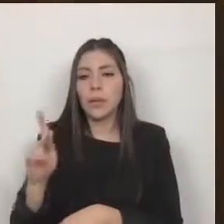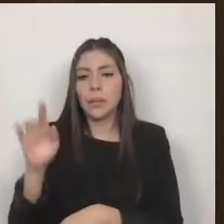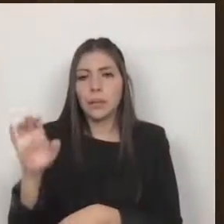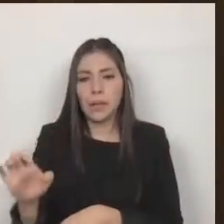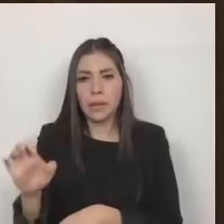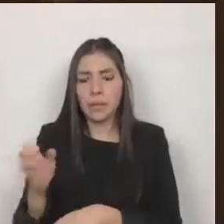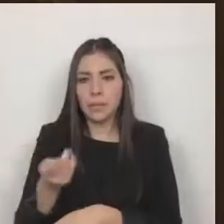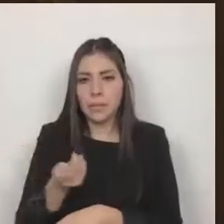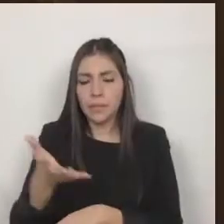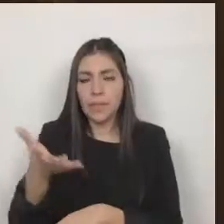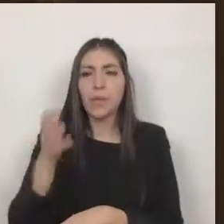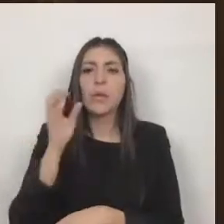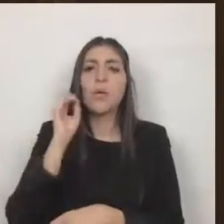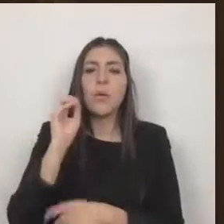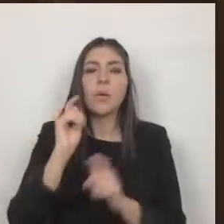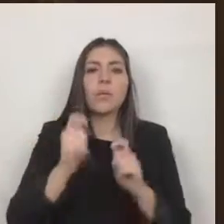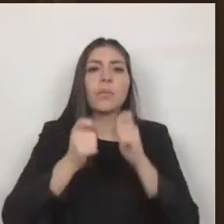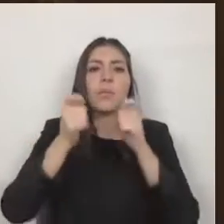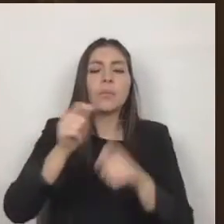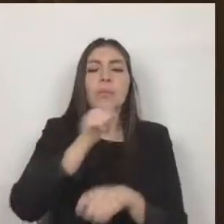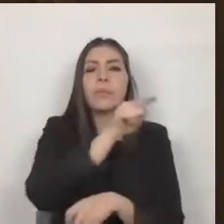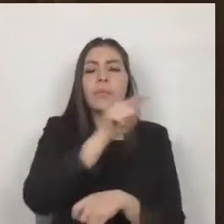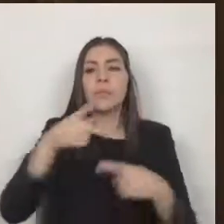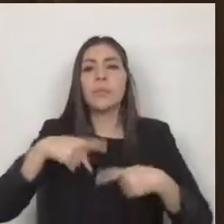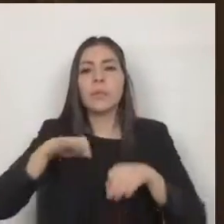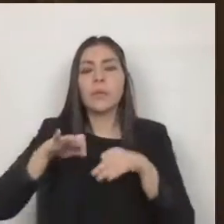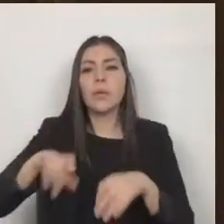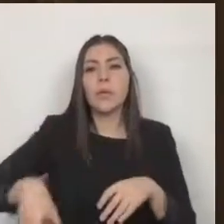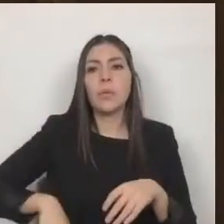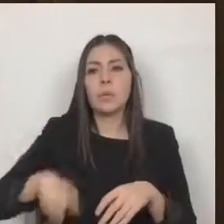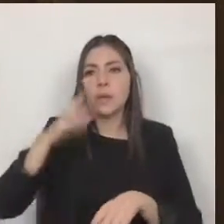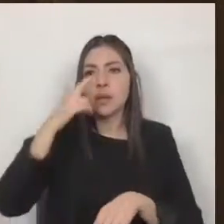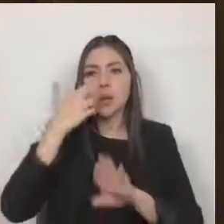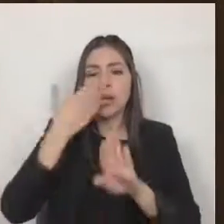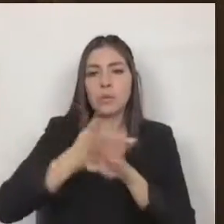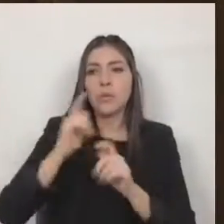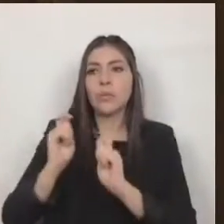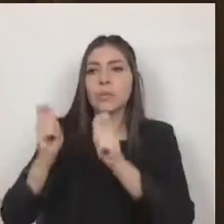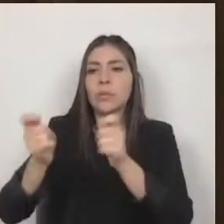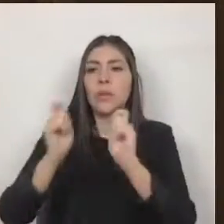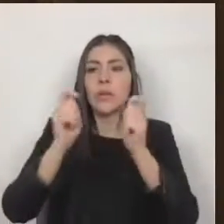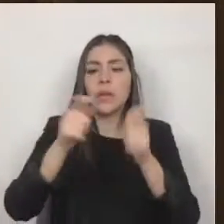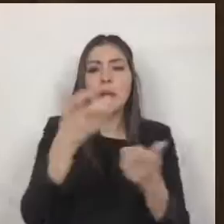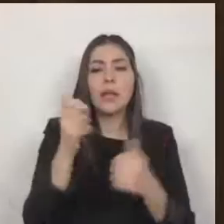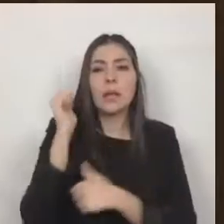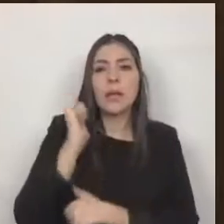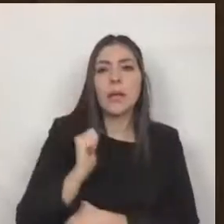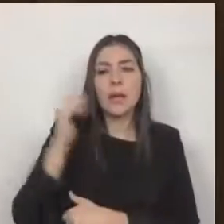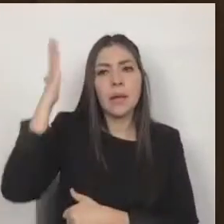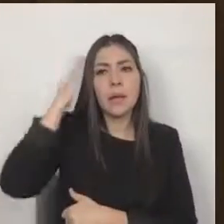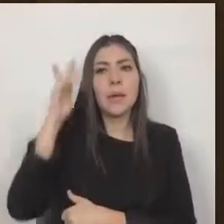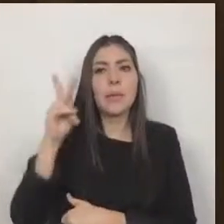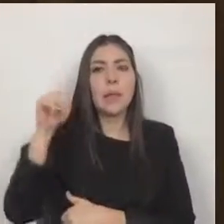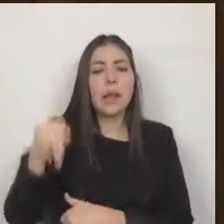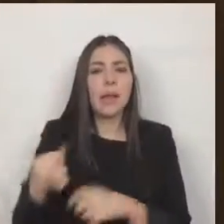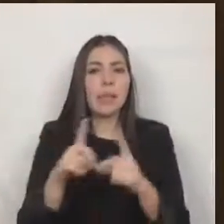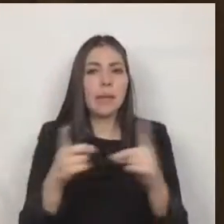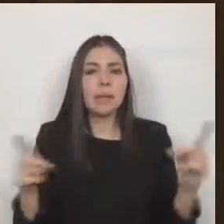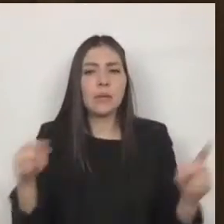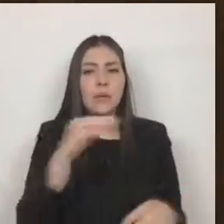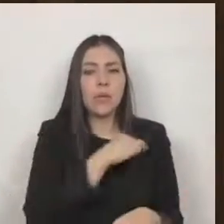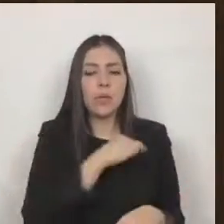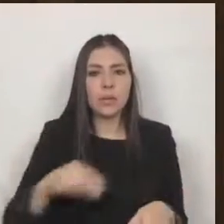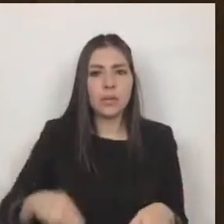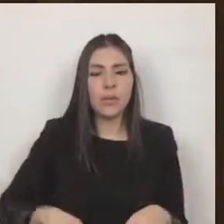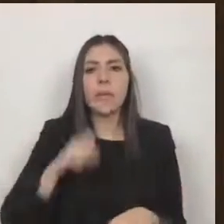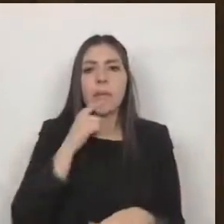servidores públicos responsables de la integración del plan de desarrollo municipal así como de la evaluación respectiva